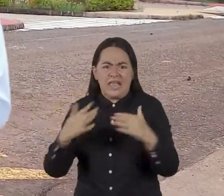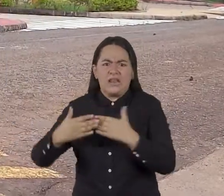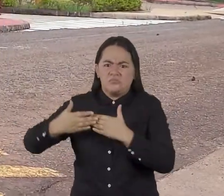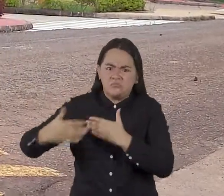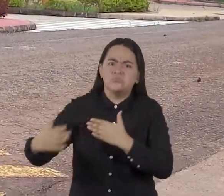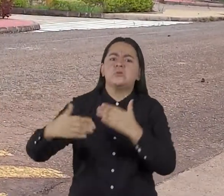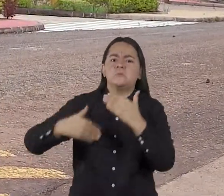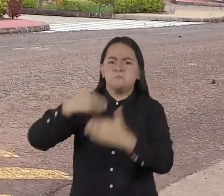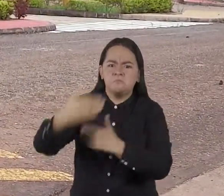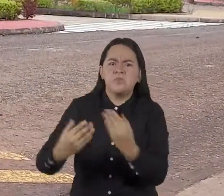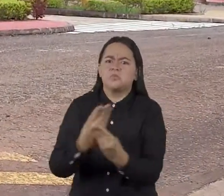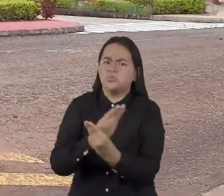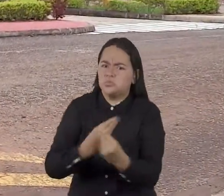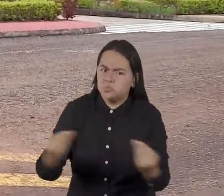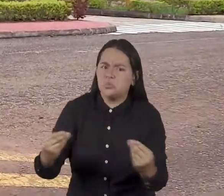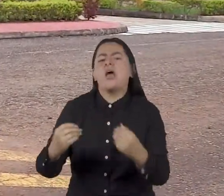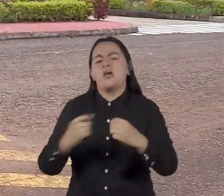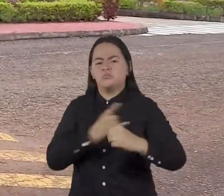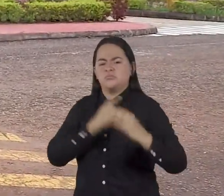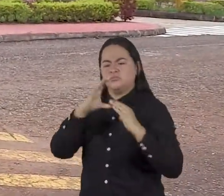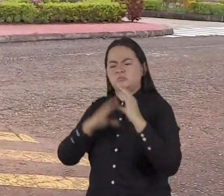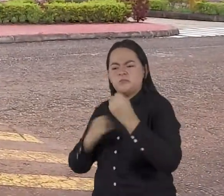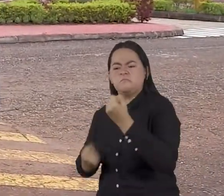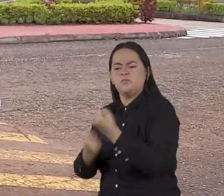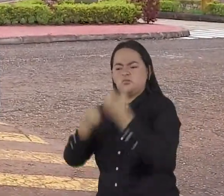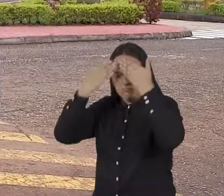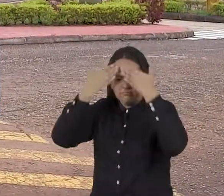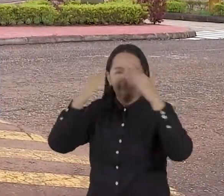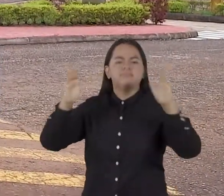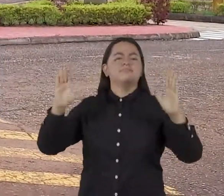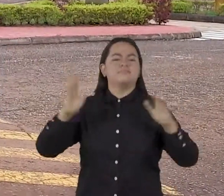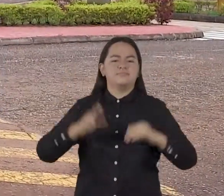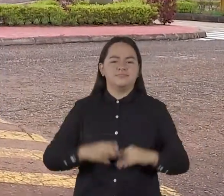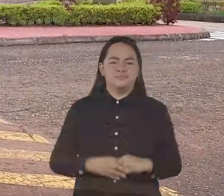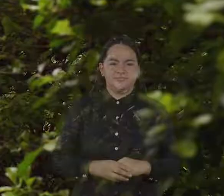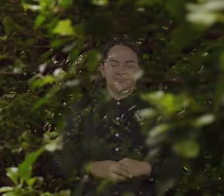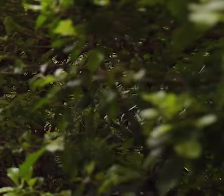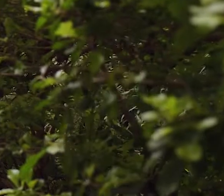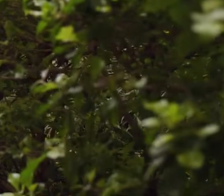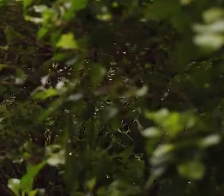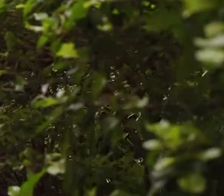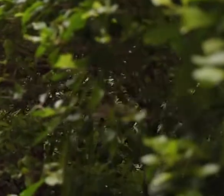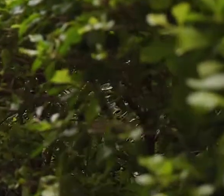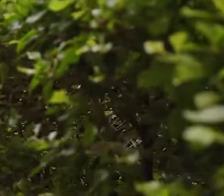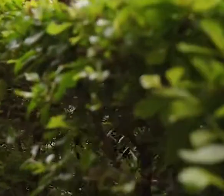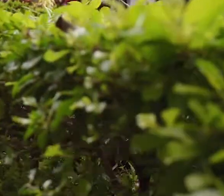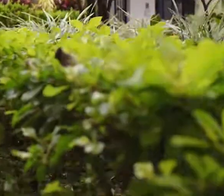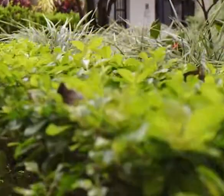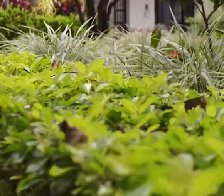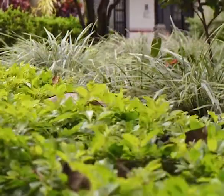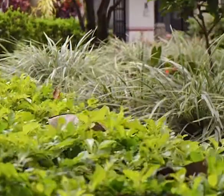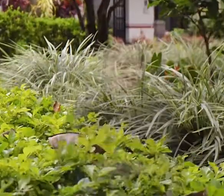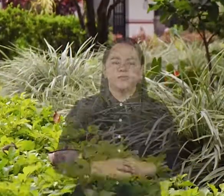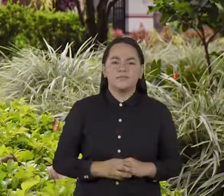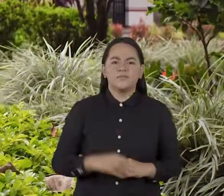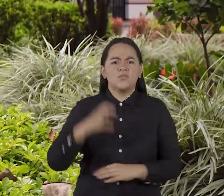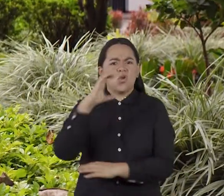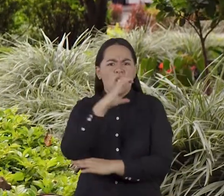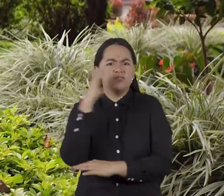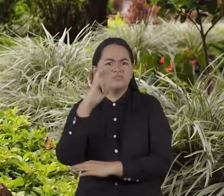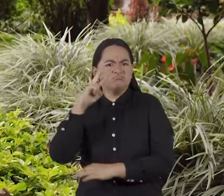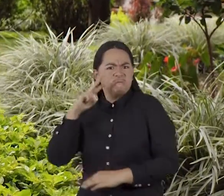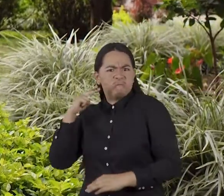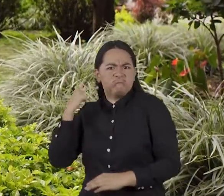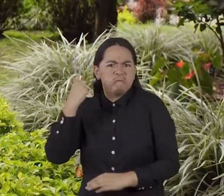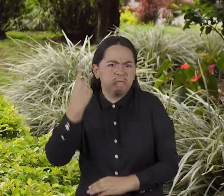dimensiones, para que se fortalezca la institucionalidad democrática en el escenario del posconflicto. Nos preparamos para asumir los nuevos desafíos del